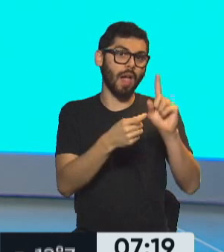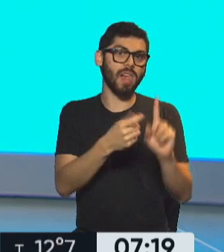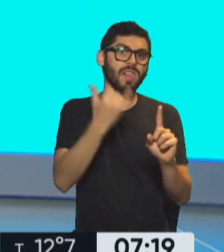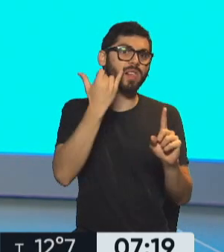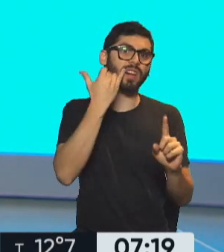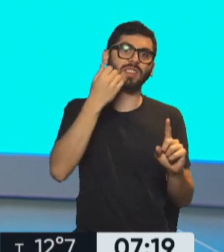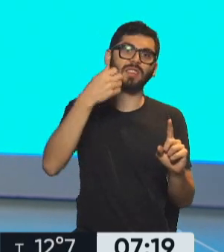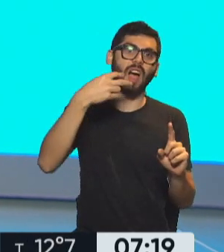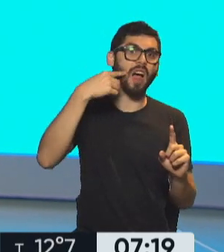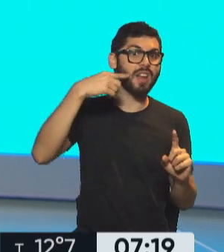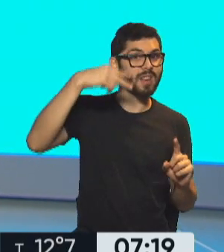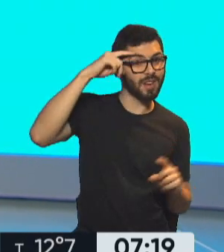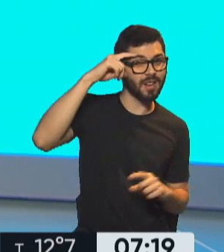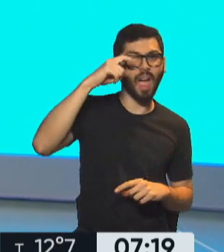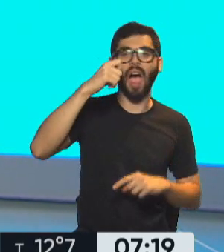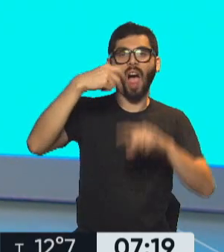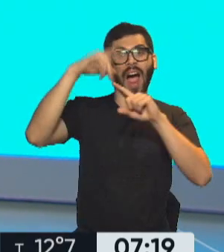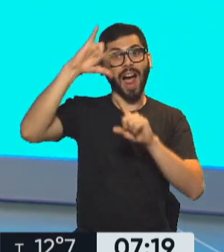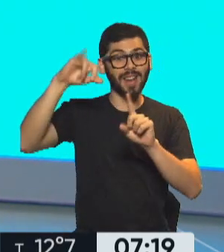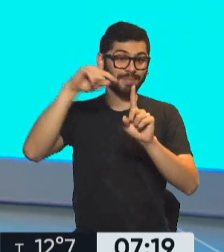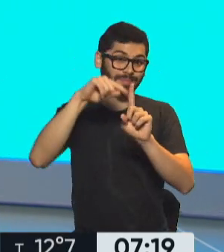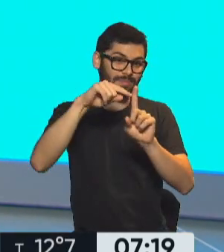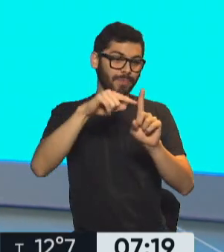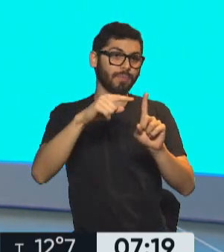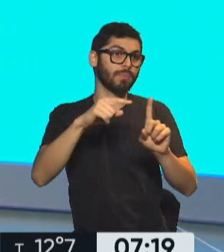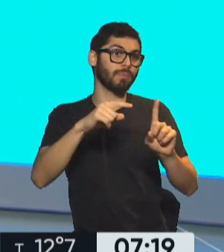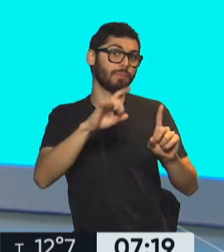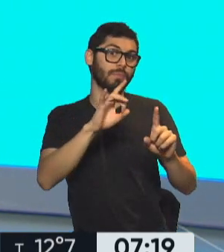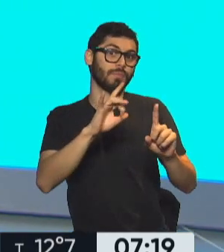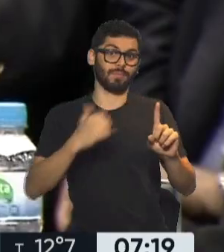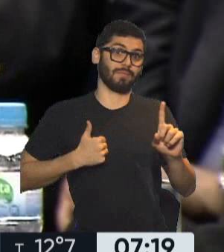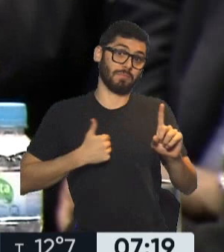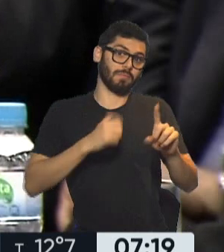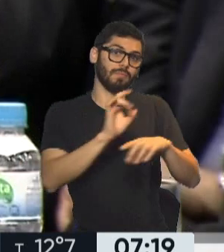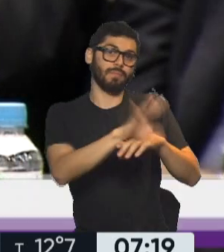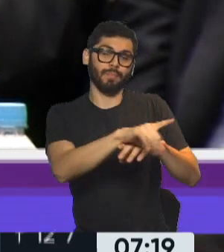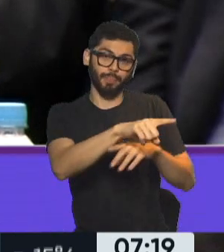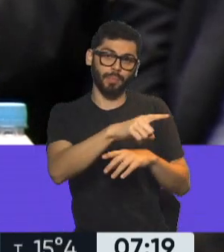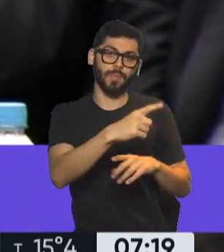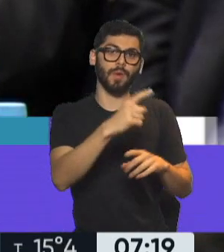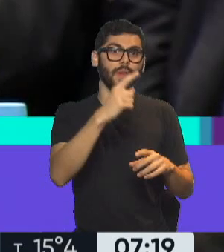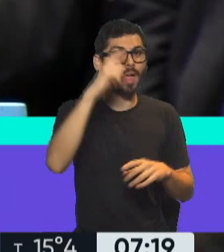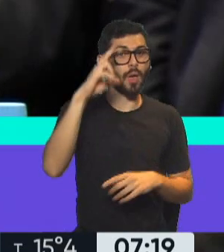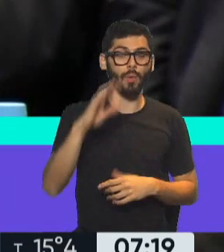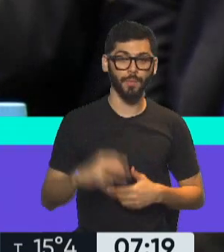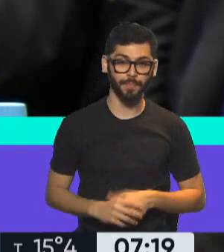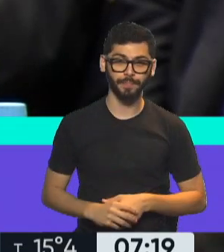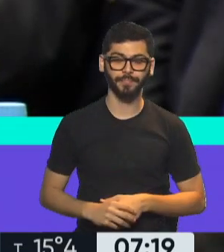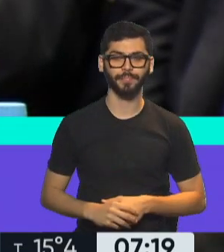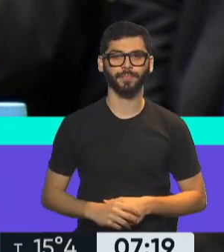Áñez, parte del régimen que derroco con un golpe de Estado a Evo Morales. Como Presidente de la República Argentina,